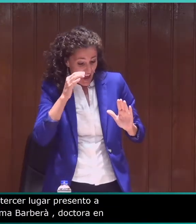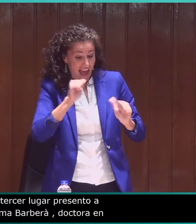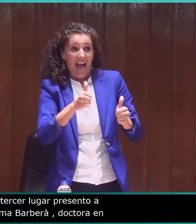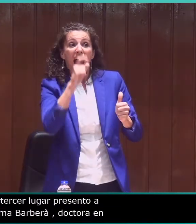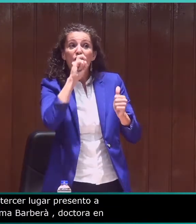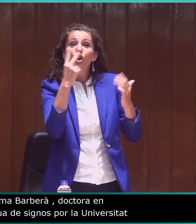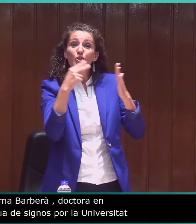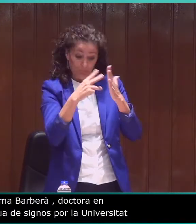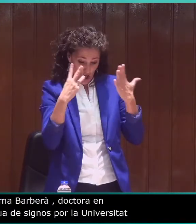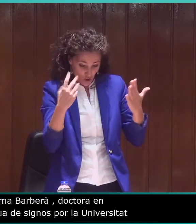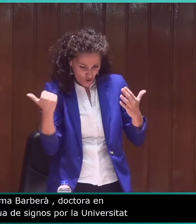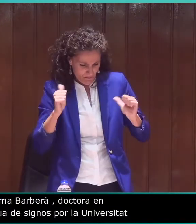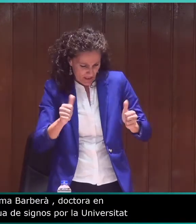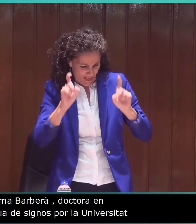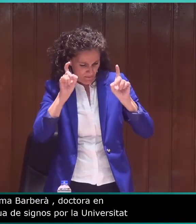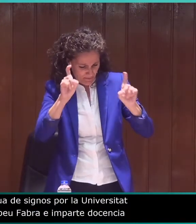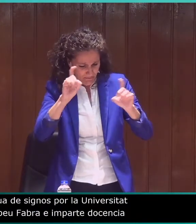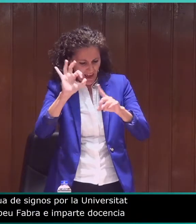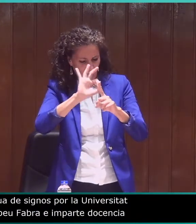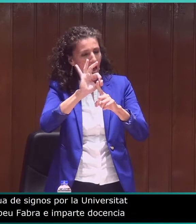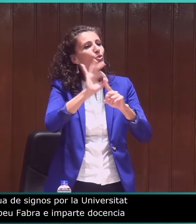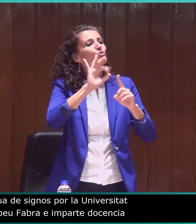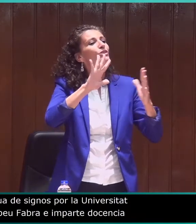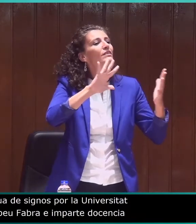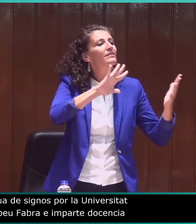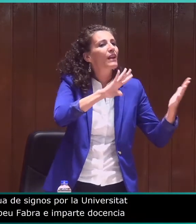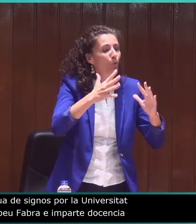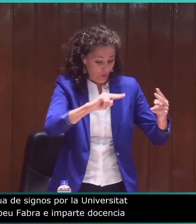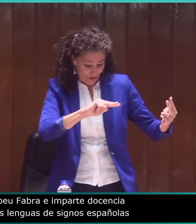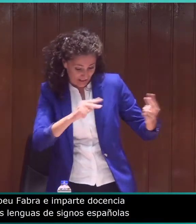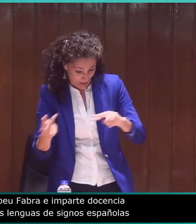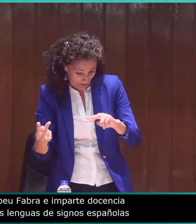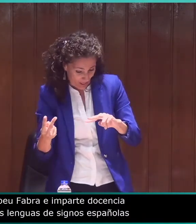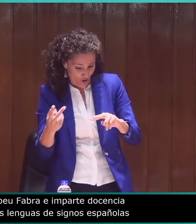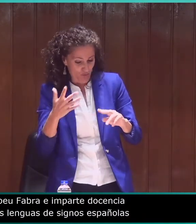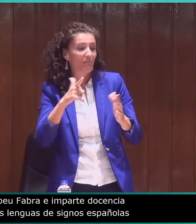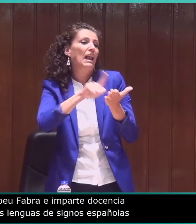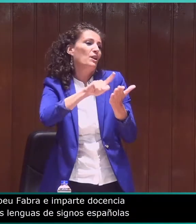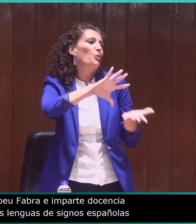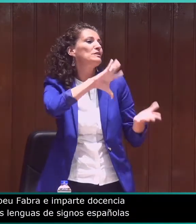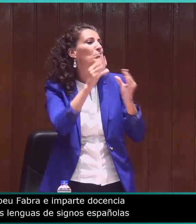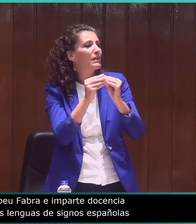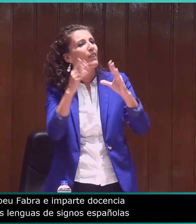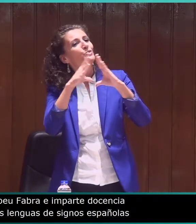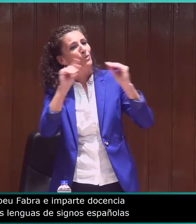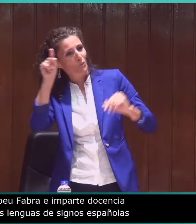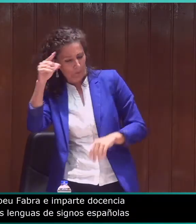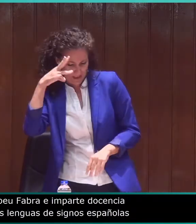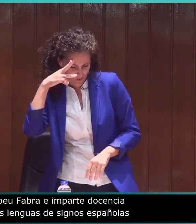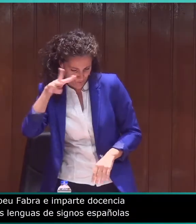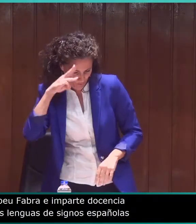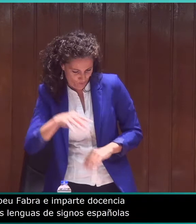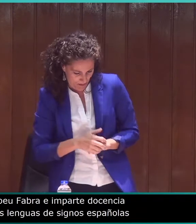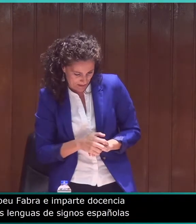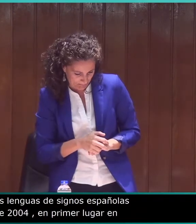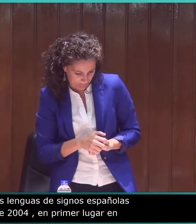en el ciclo formativo y luego en la universidad. Y en el año 2008, empezó su andadura como docente en el grado